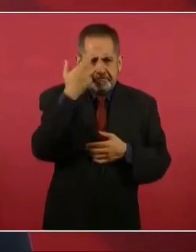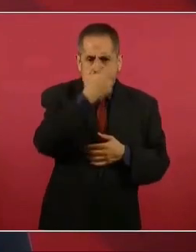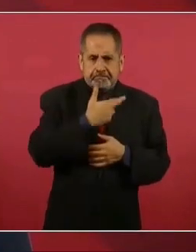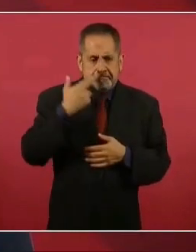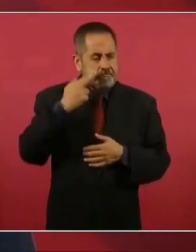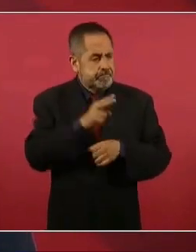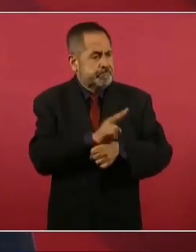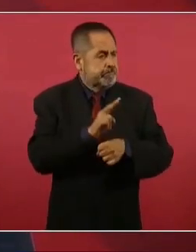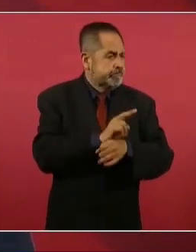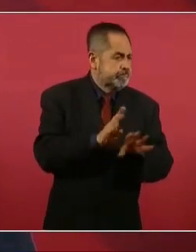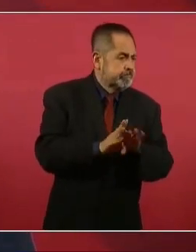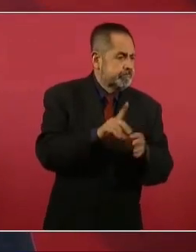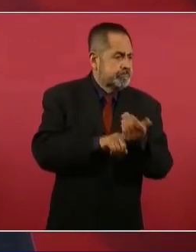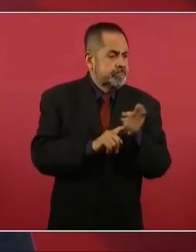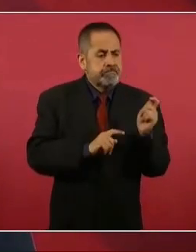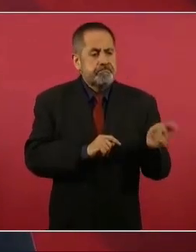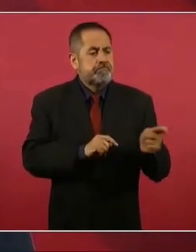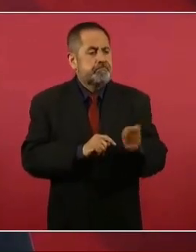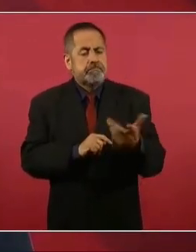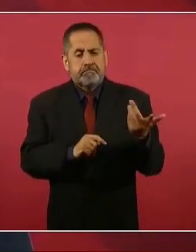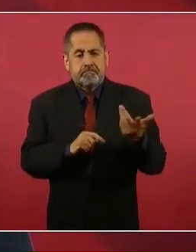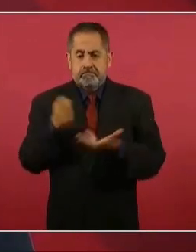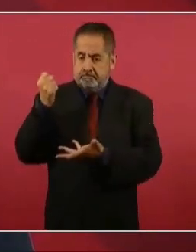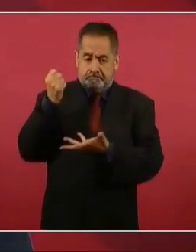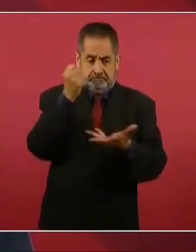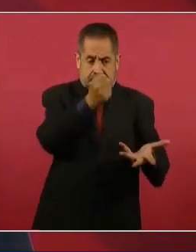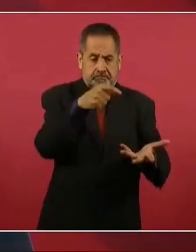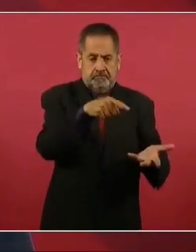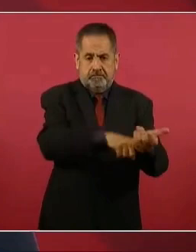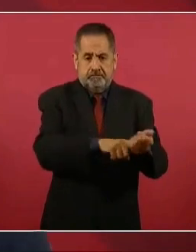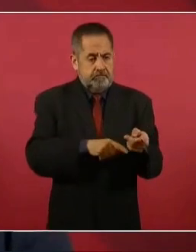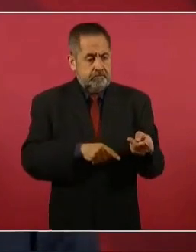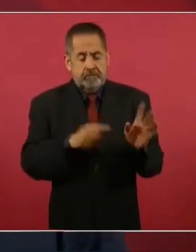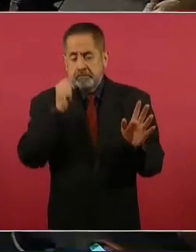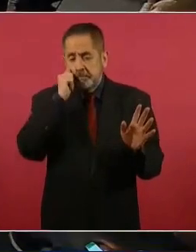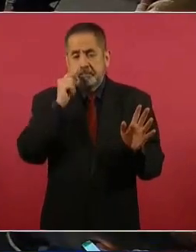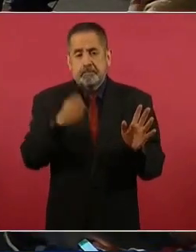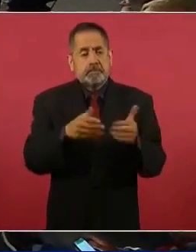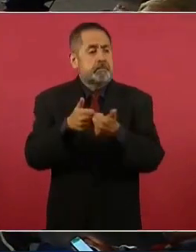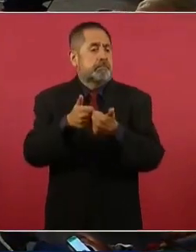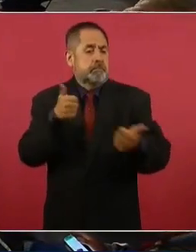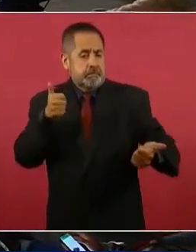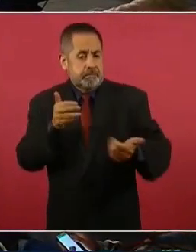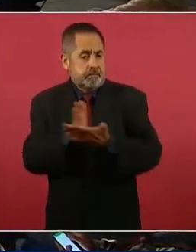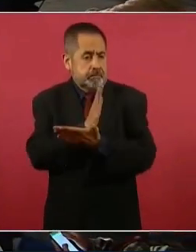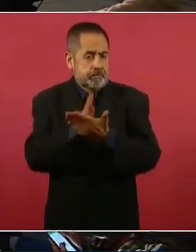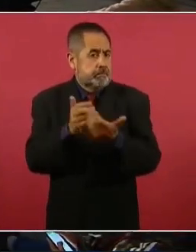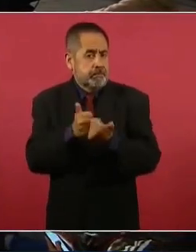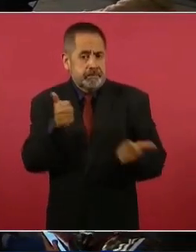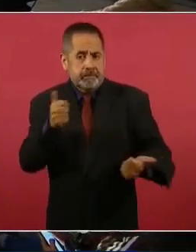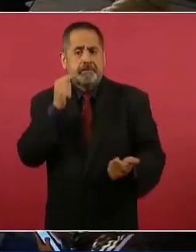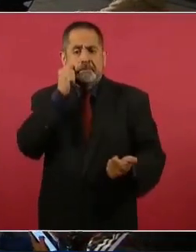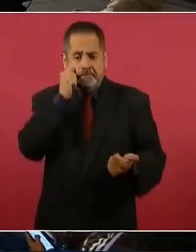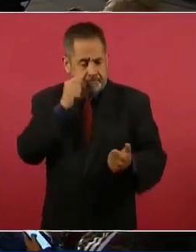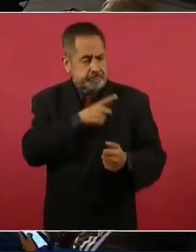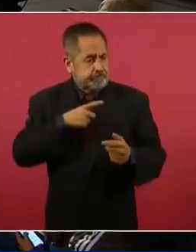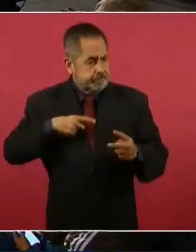cuidar el dinero del presupuesto, aunque se trate de organismos autónomos,